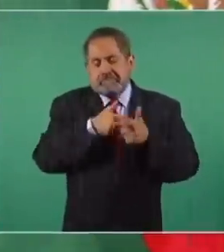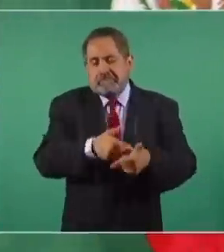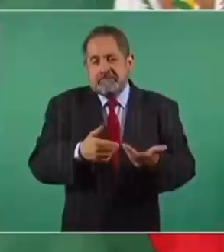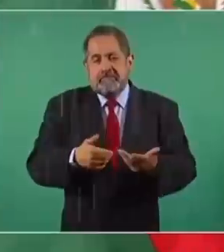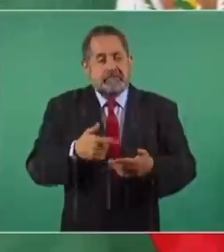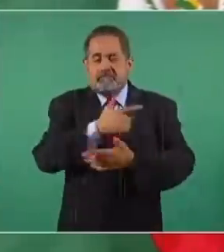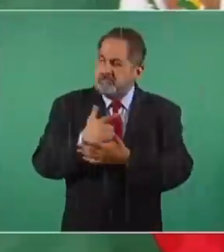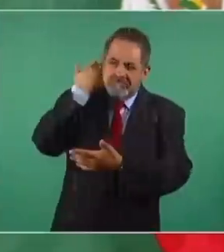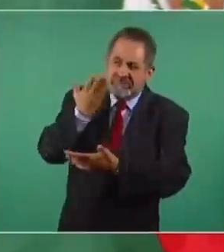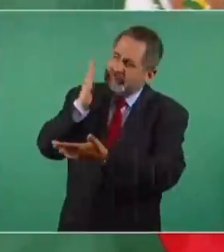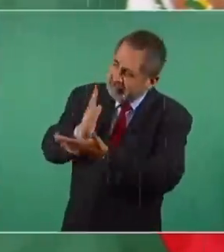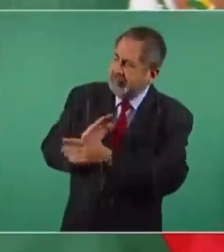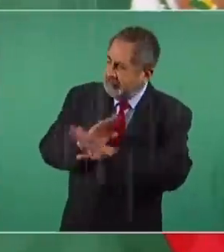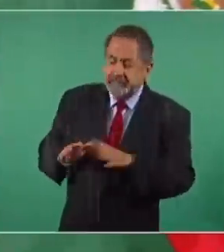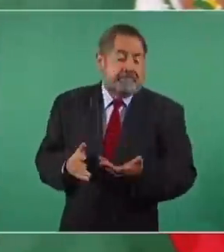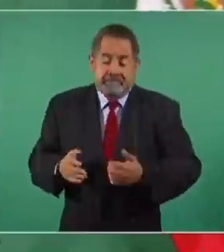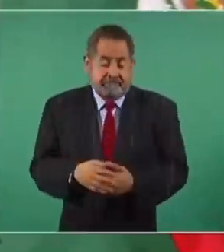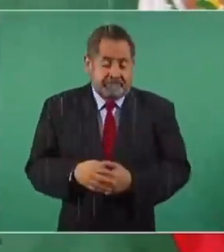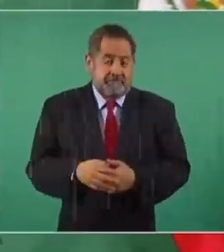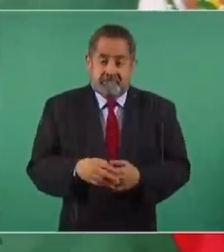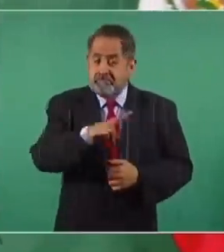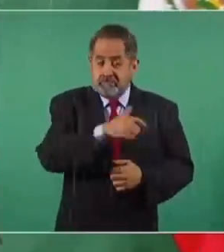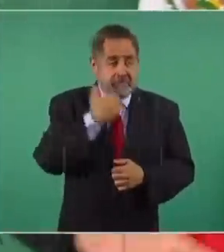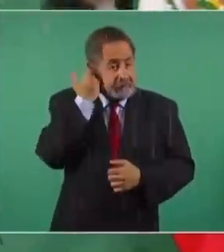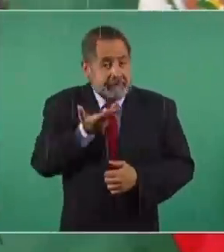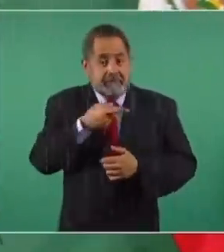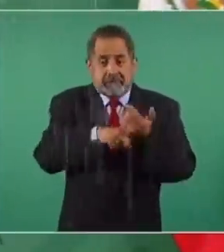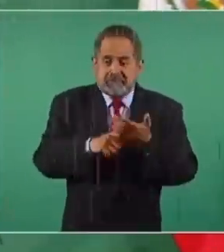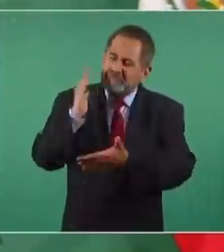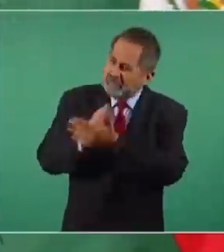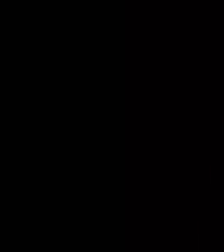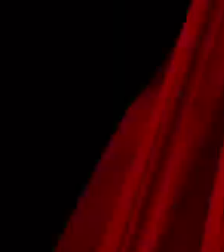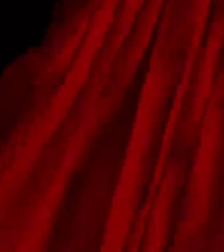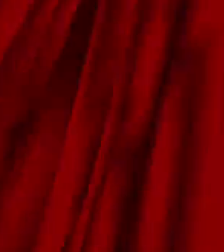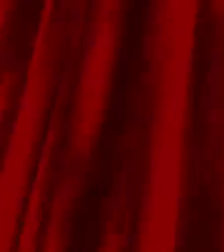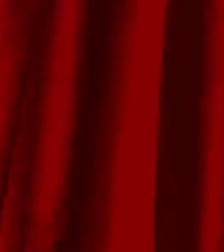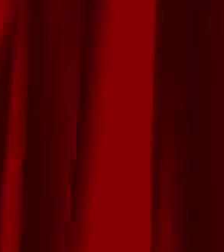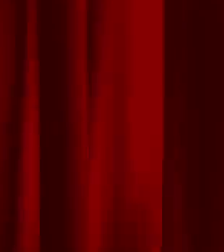de frenar la transformación del país. Ellos quisieran que regresara lo de antes.